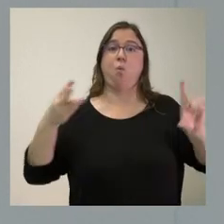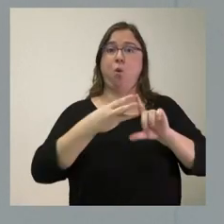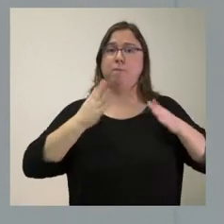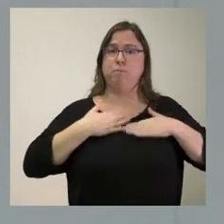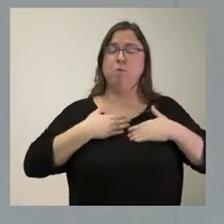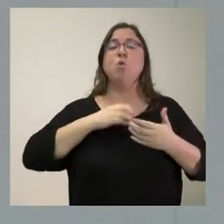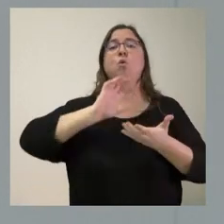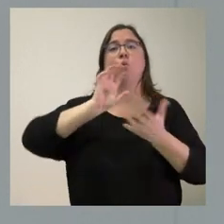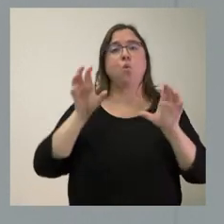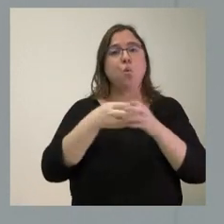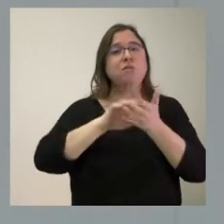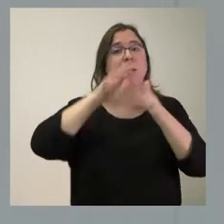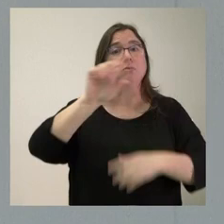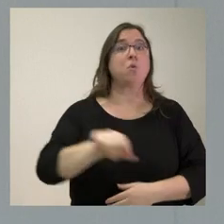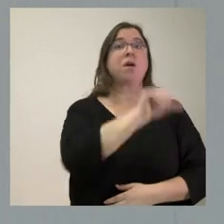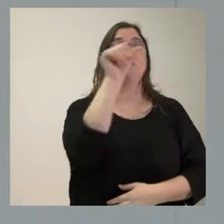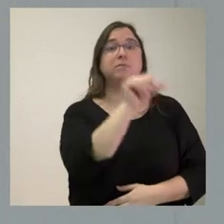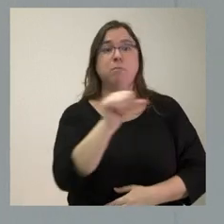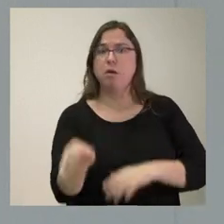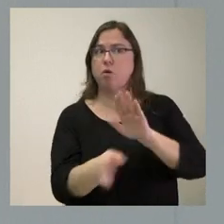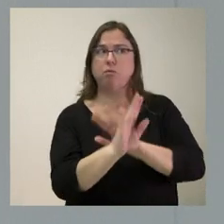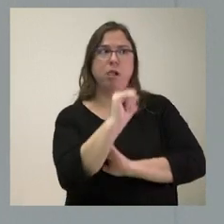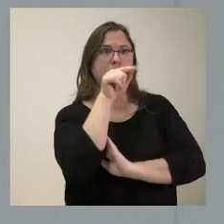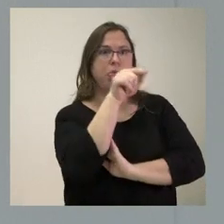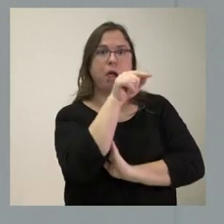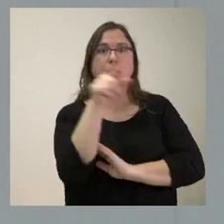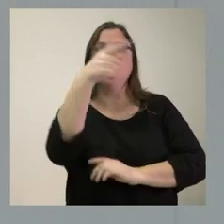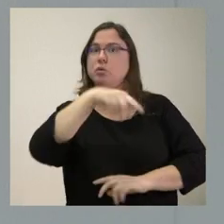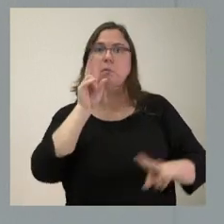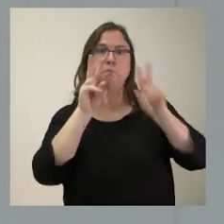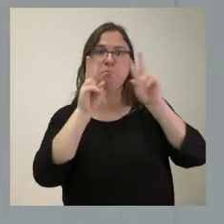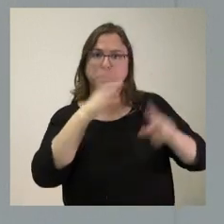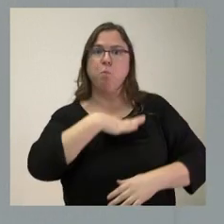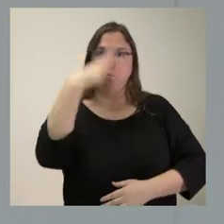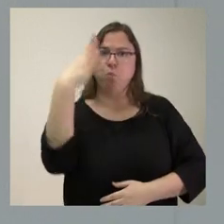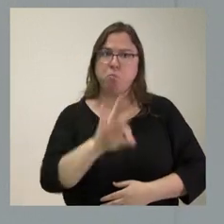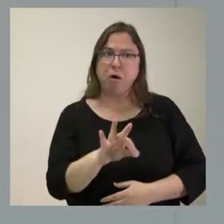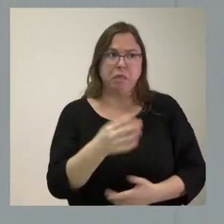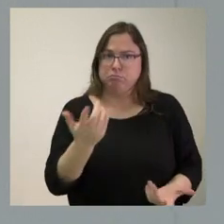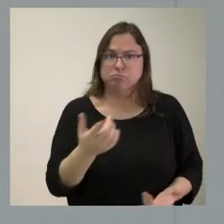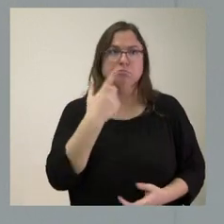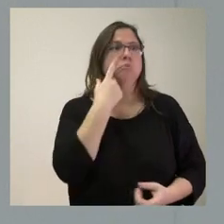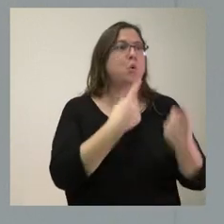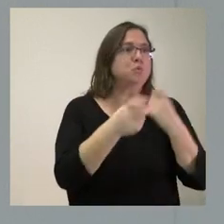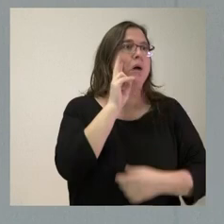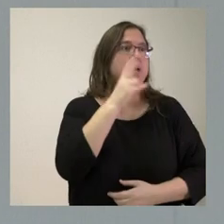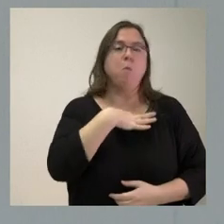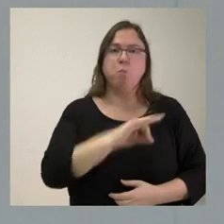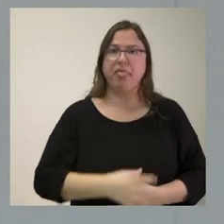Junta de Castilla y León y que una semana después sigue colgada para que todos ustedes la puedan consultar y puedan disponer de ella.